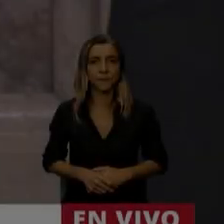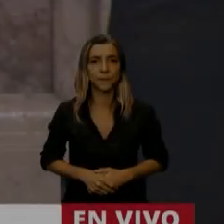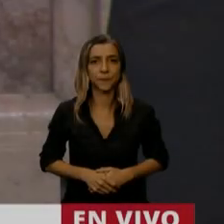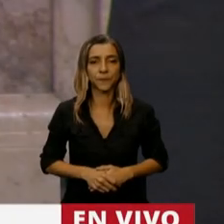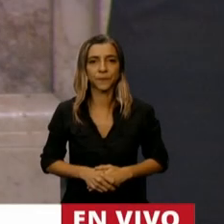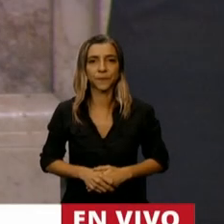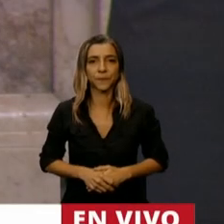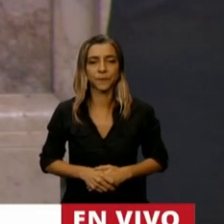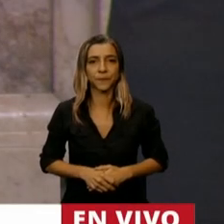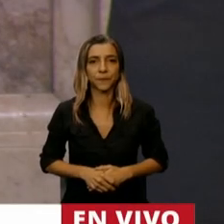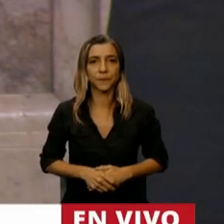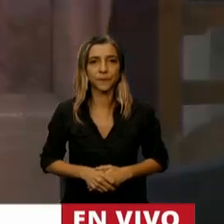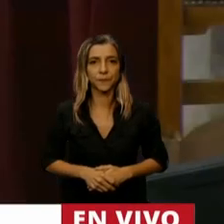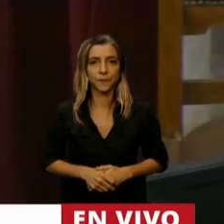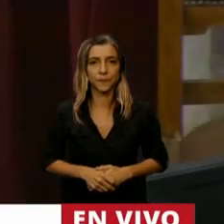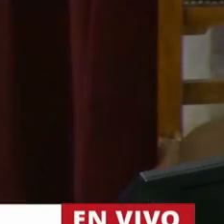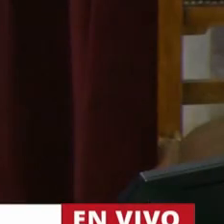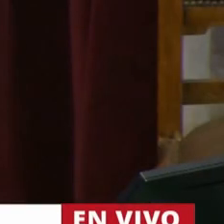Tiene la palabra la diputada Romina del Plan.